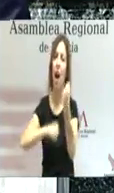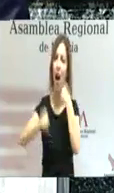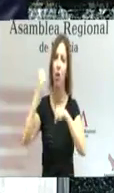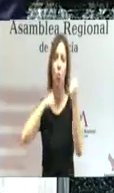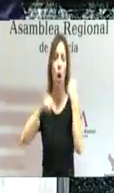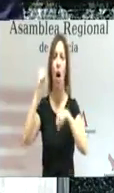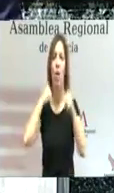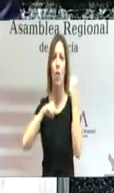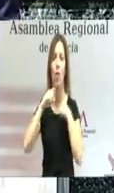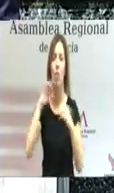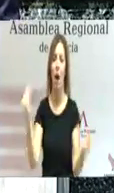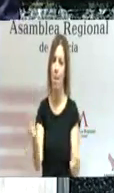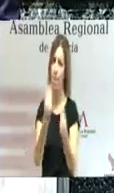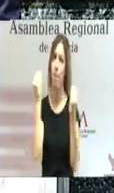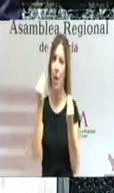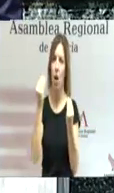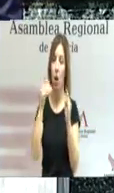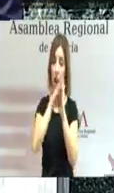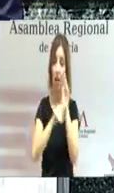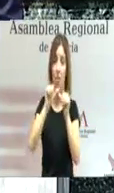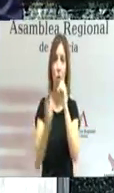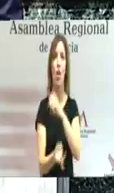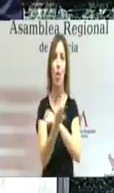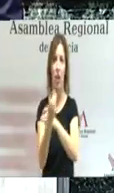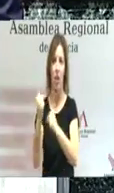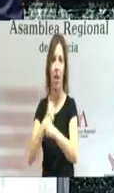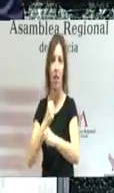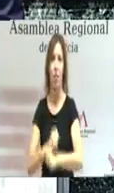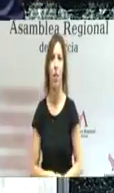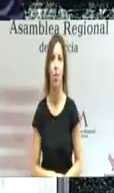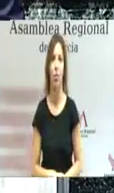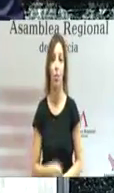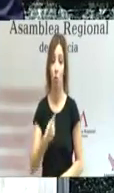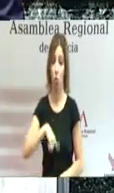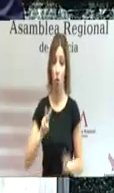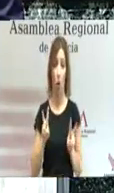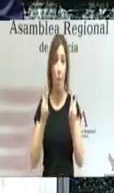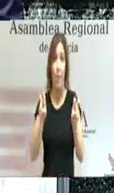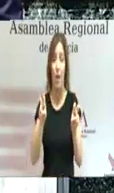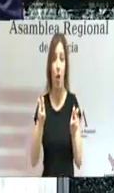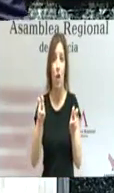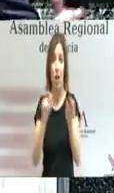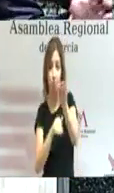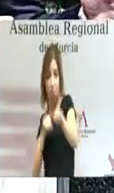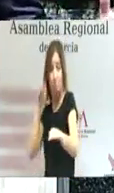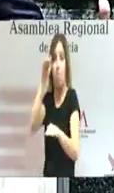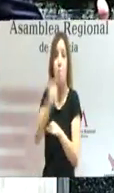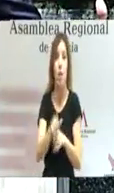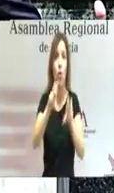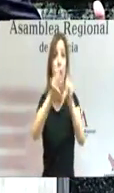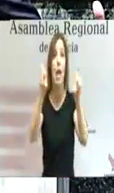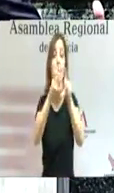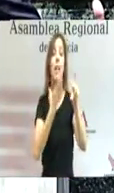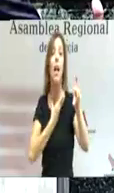contribuyan a mejorar nuestro modelo productivo. Hemos sido pioneros en impulsar el salto de las empresas